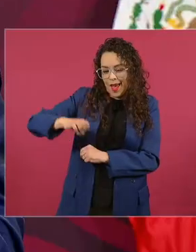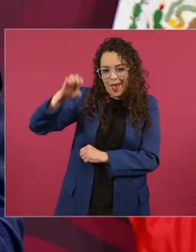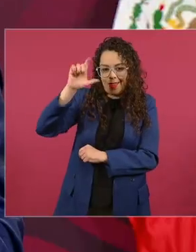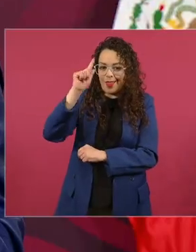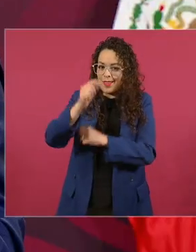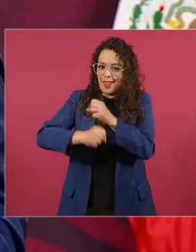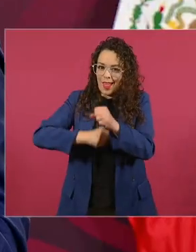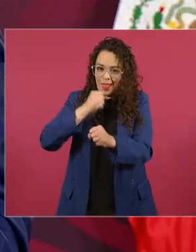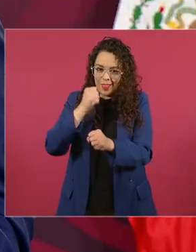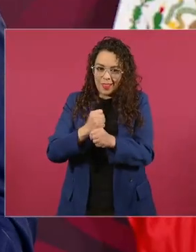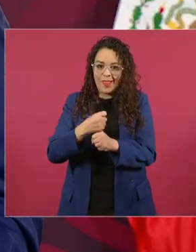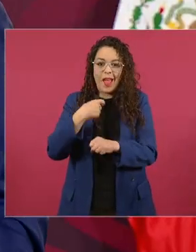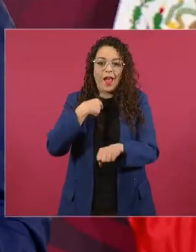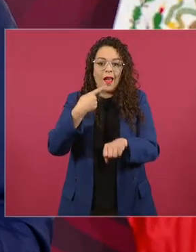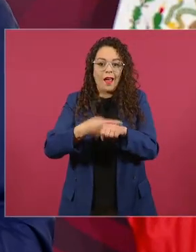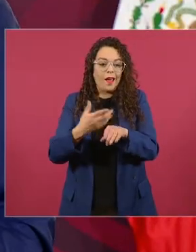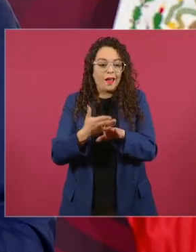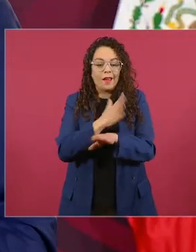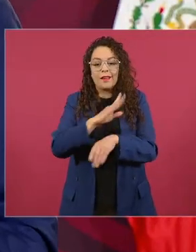ya estoy chocheando